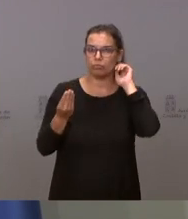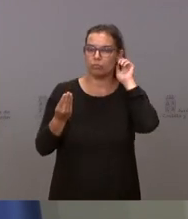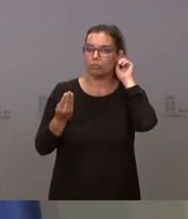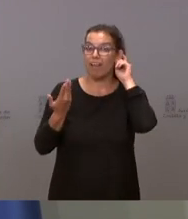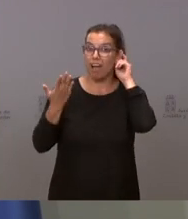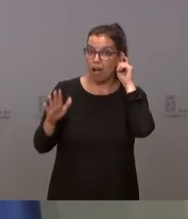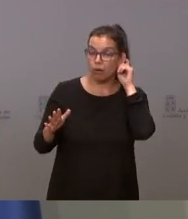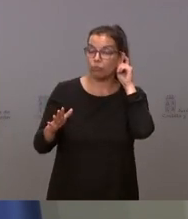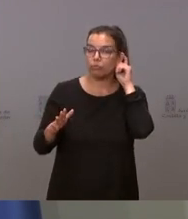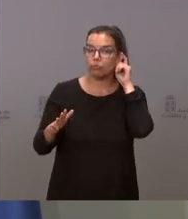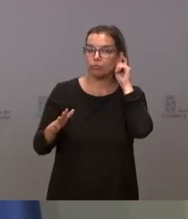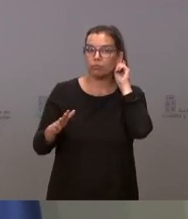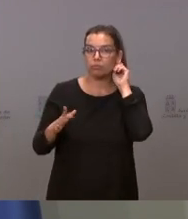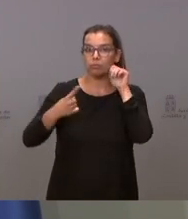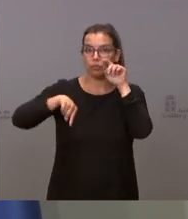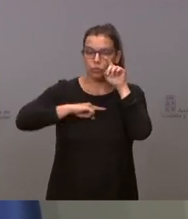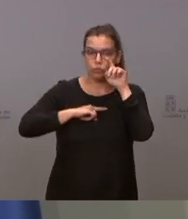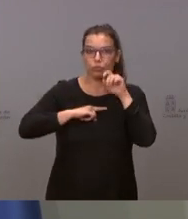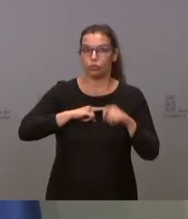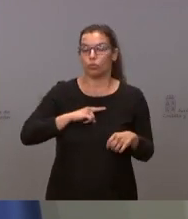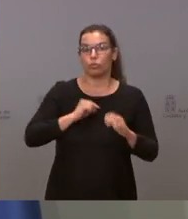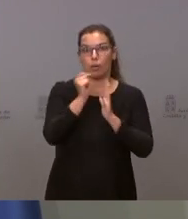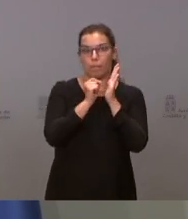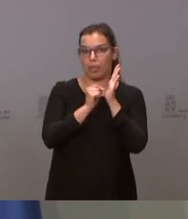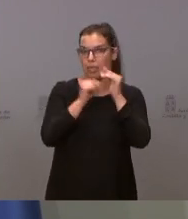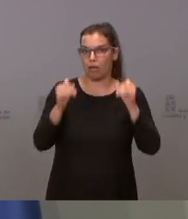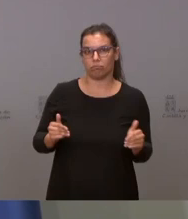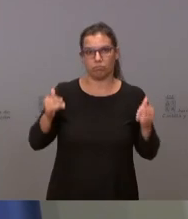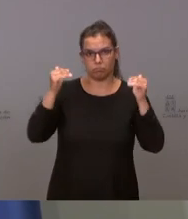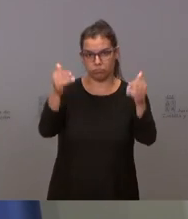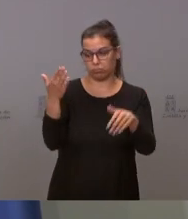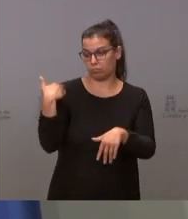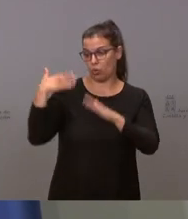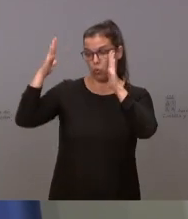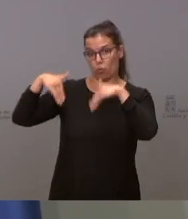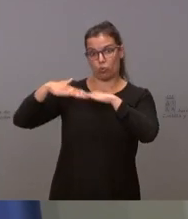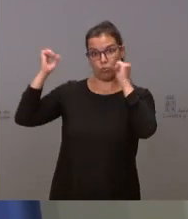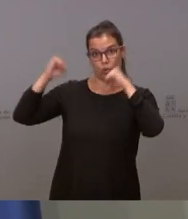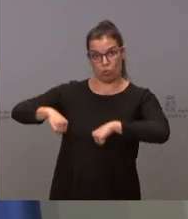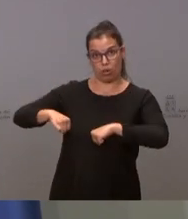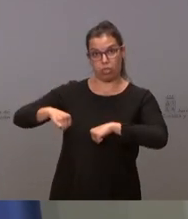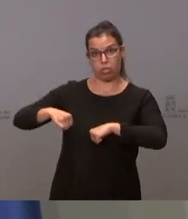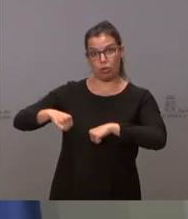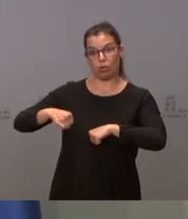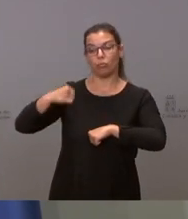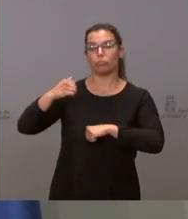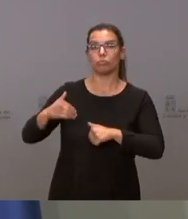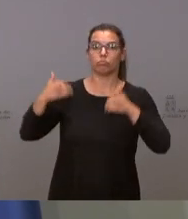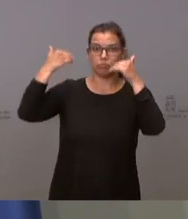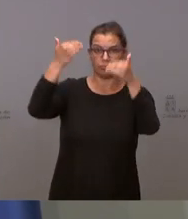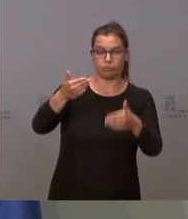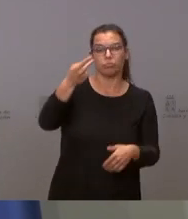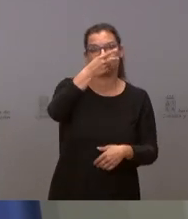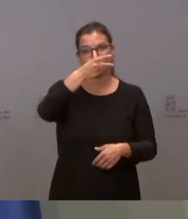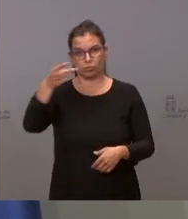vamos a mantener, a prorrogar las medidas, es el último acuerdo de la Junta de Gobierno, durante otros catorce días,